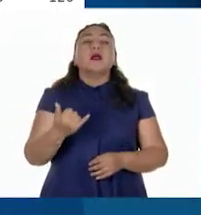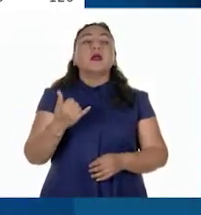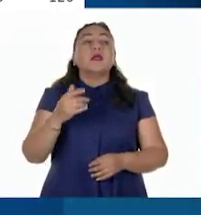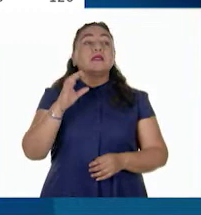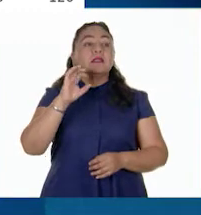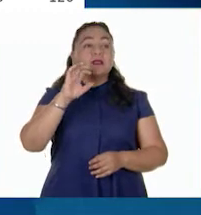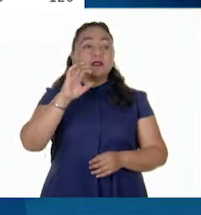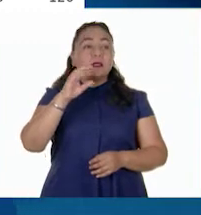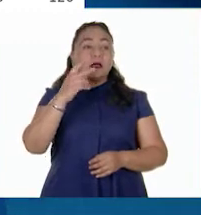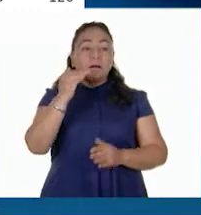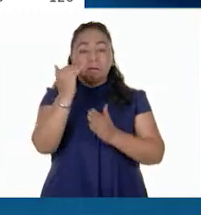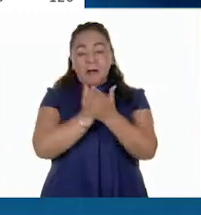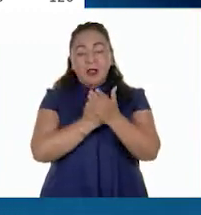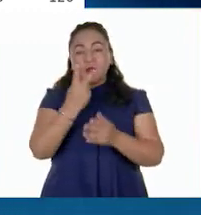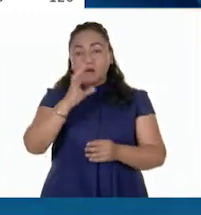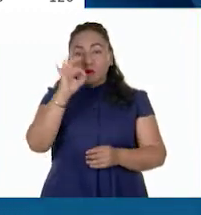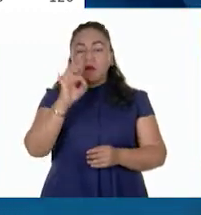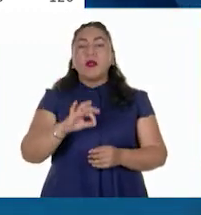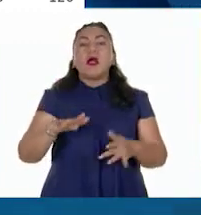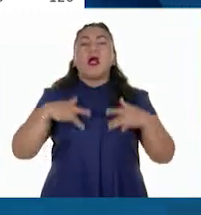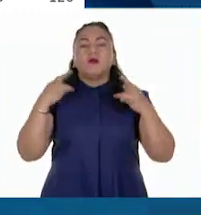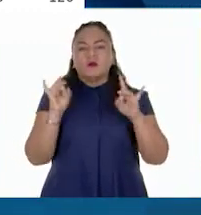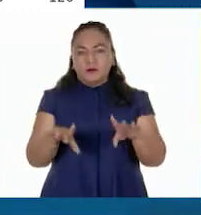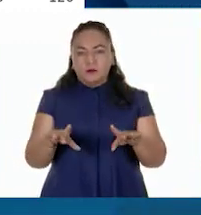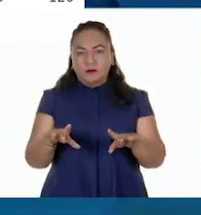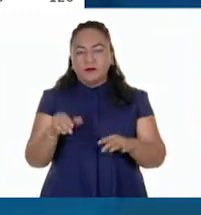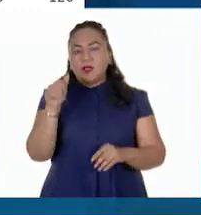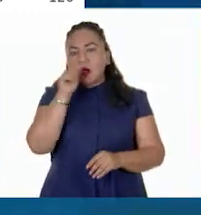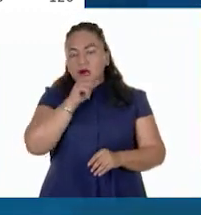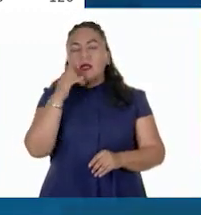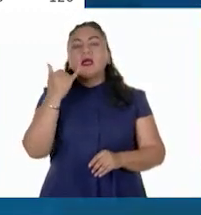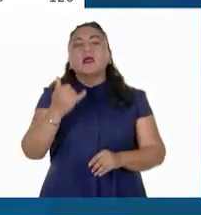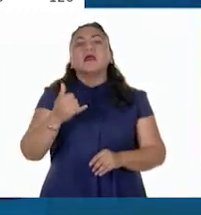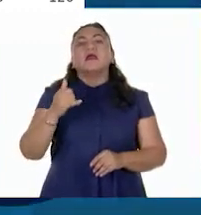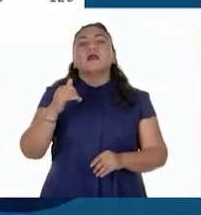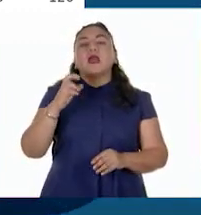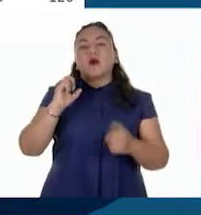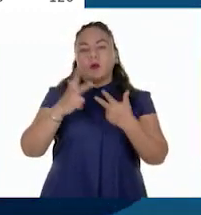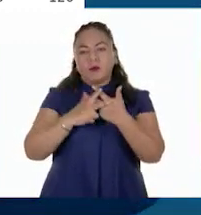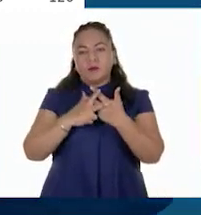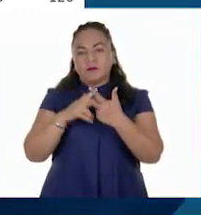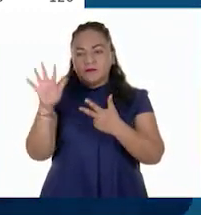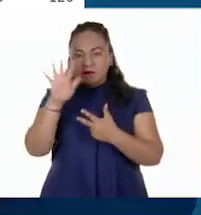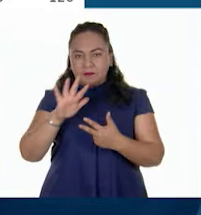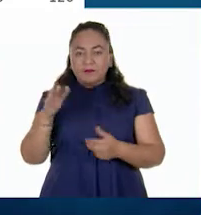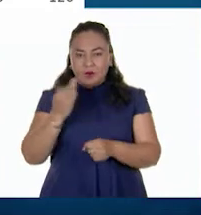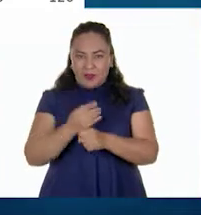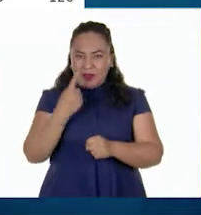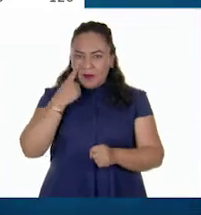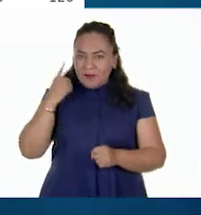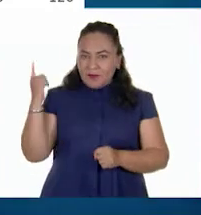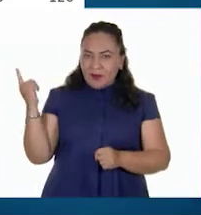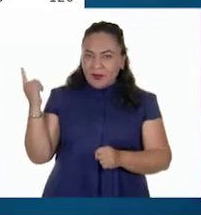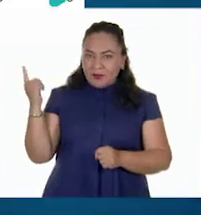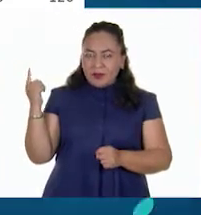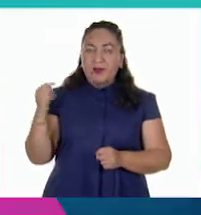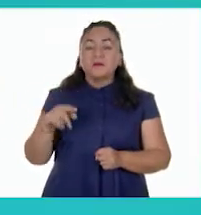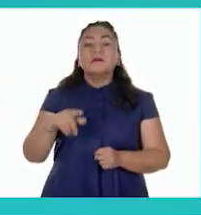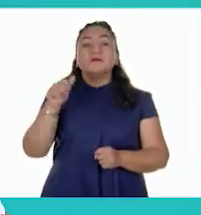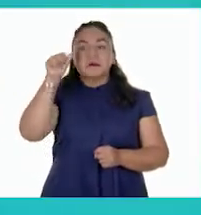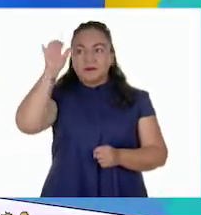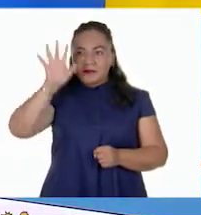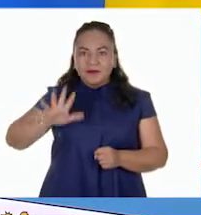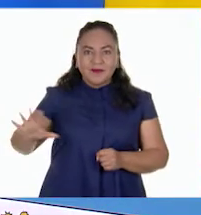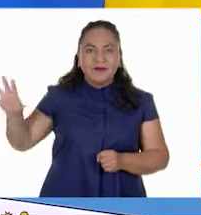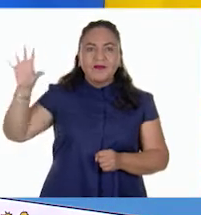.2% en Australia y Europa. Como acabamos de ver, además de Asia, la ganadería